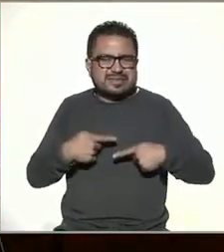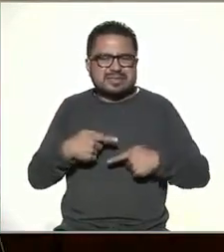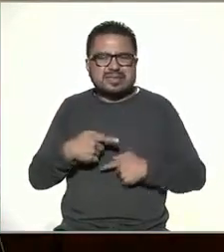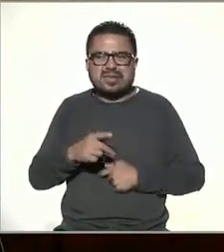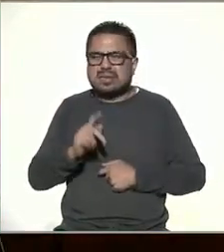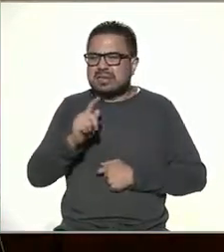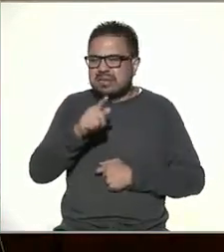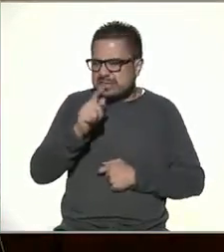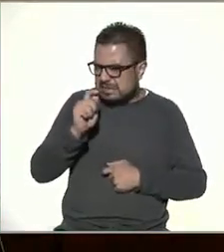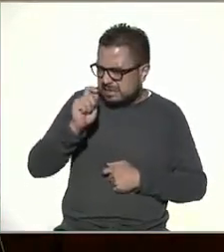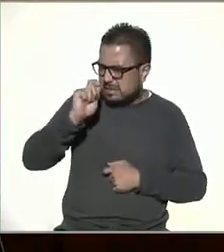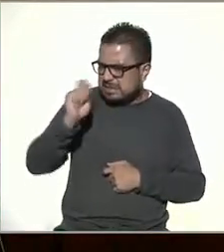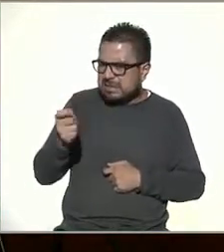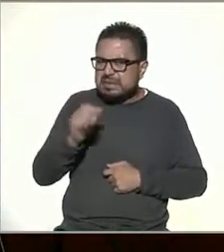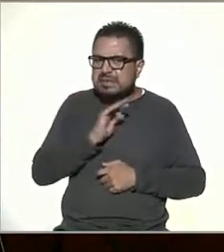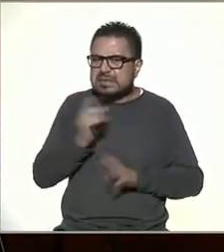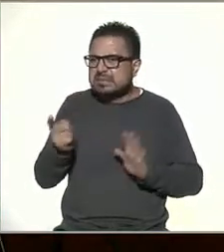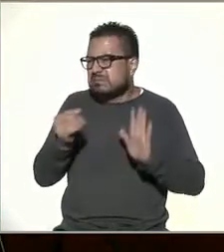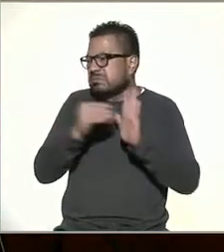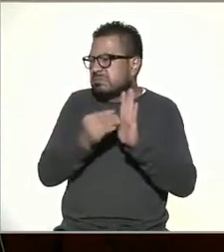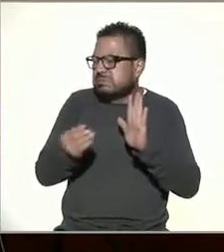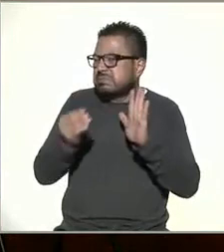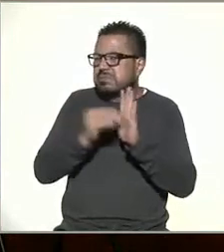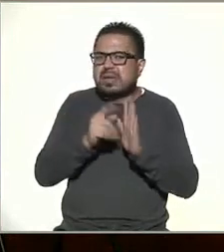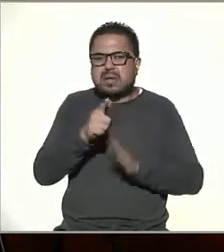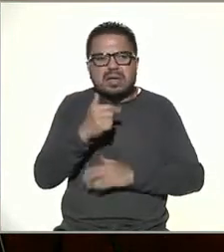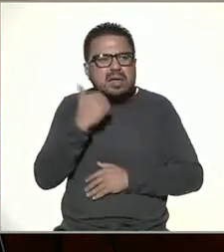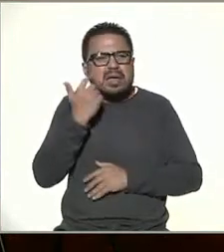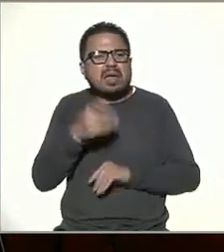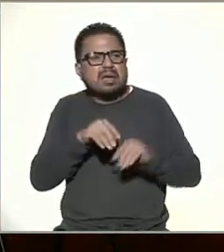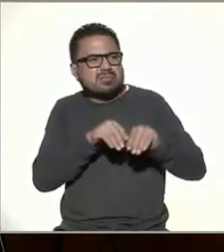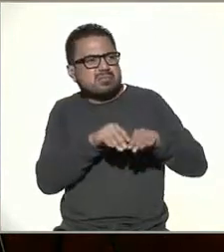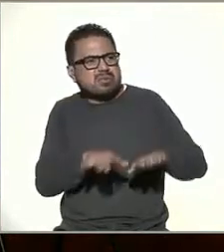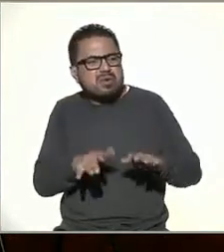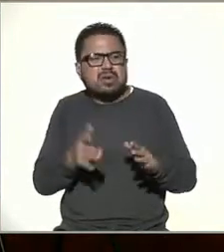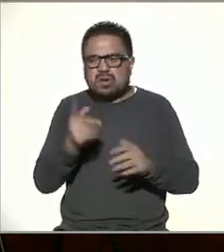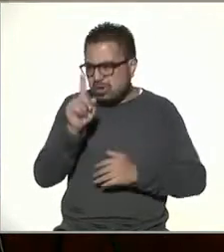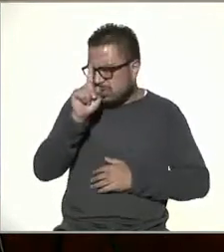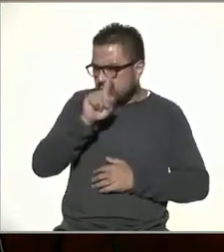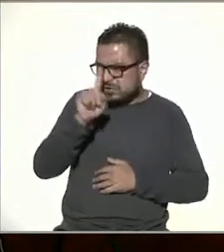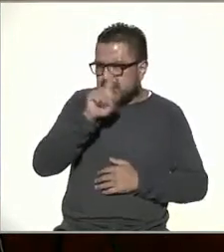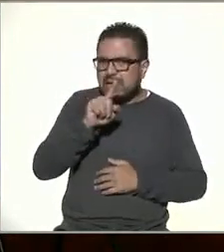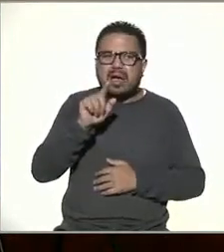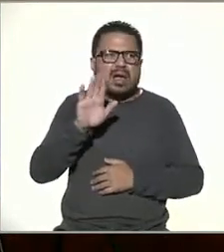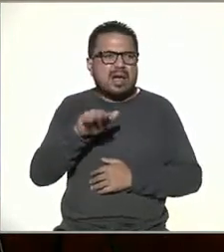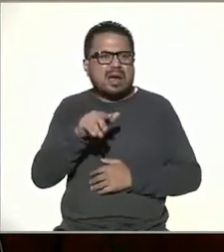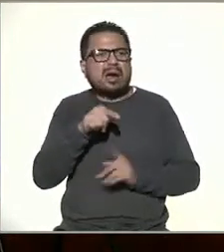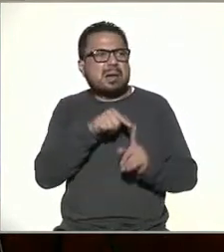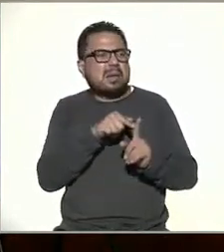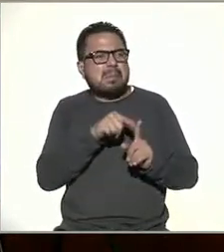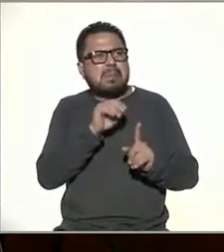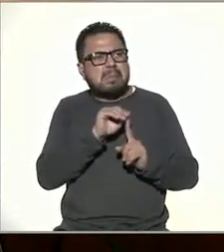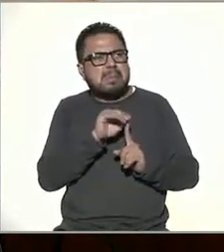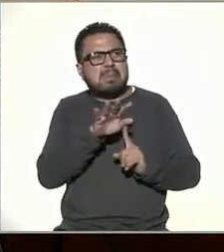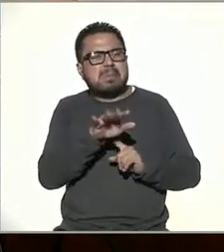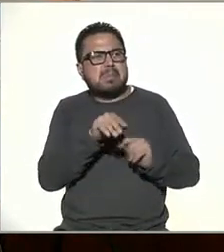PR? o sea ¿qué es Product Placement? ¿qué es Publicidad? ¿qué es Consejos? es como oye ¿eso es un mensaje